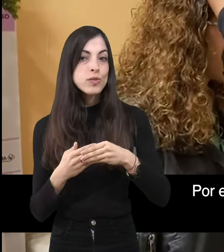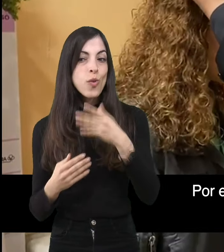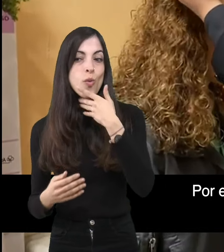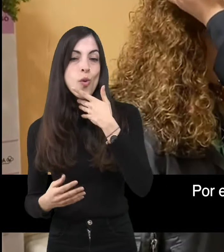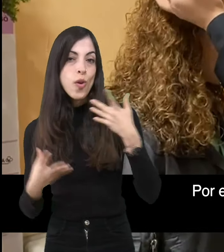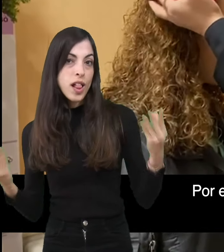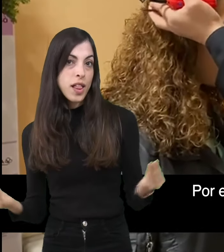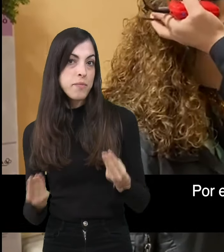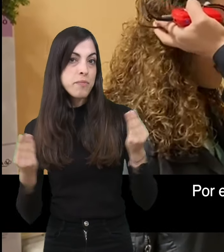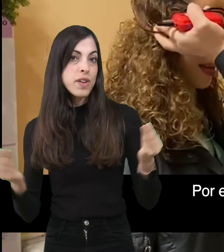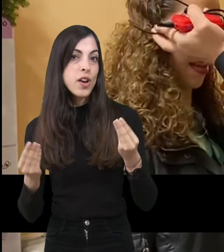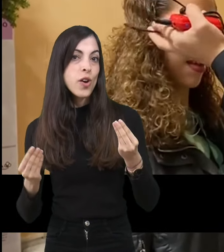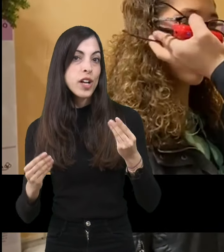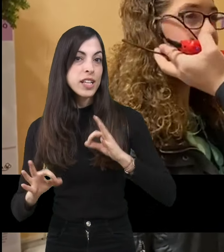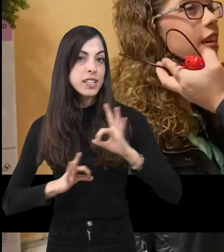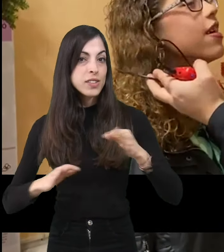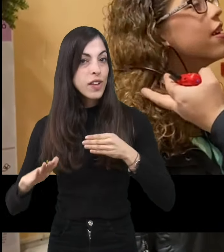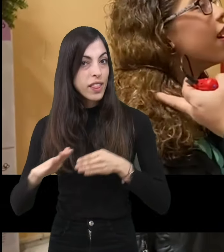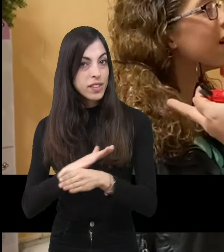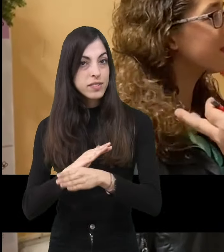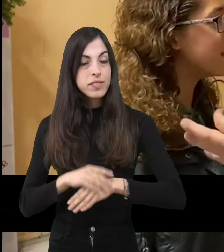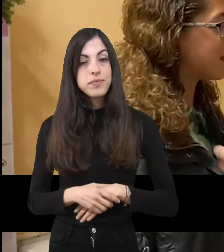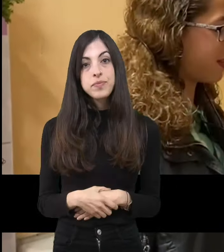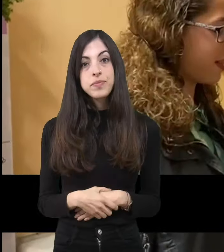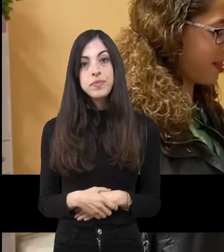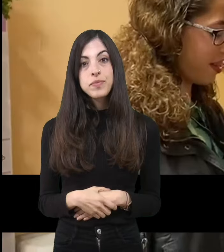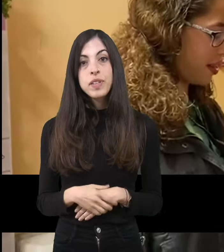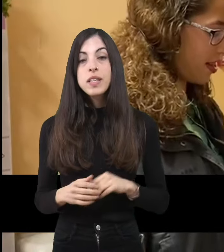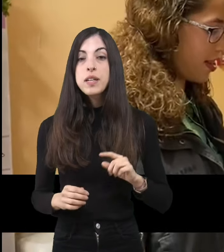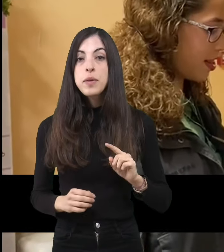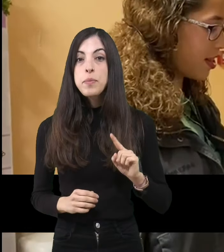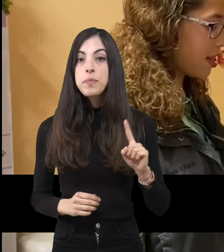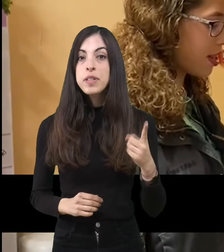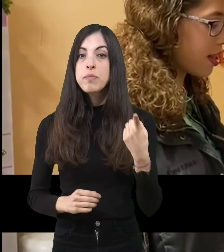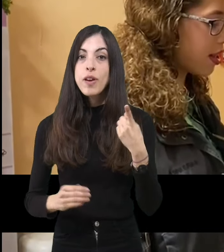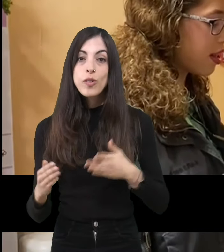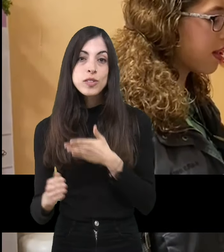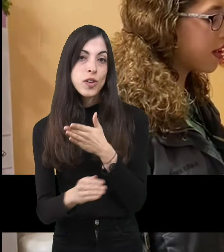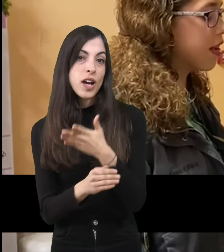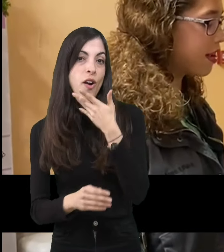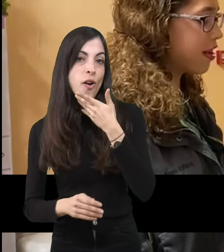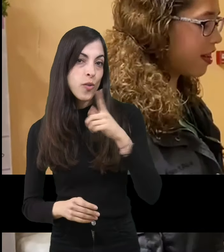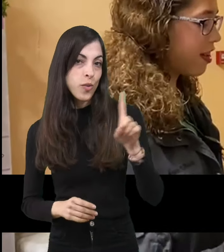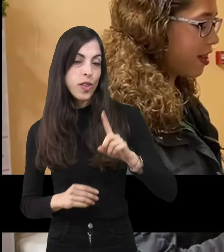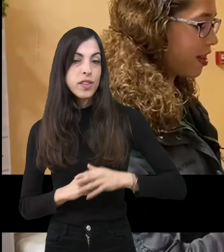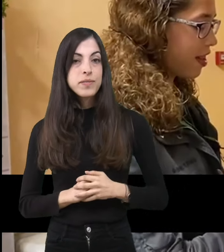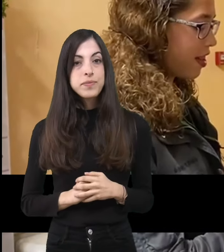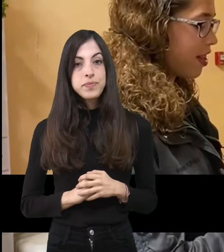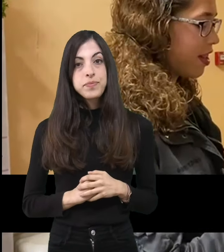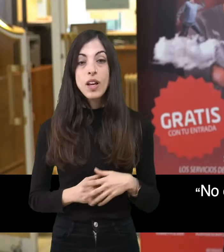de estas mejoras se enteren de la novedad que supone el teatro accesible. Al principio acuden sin conocerlo.